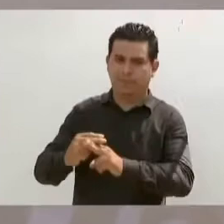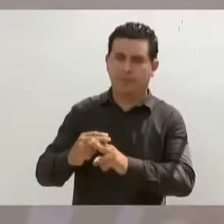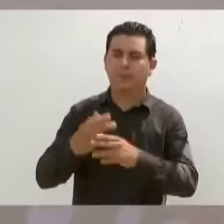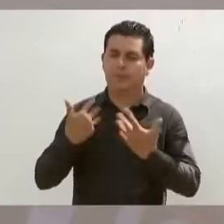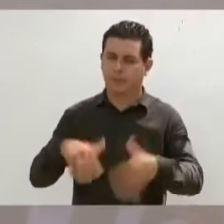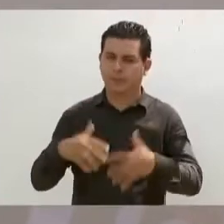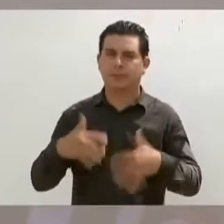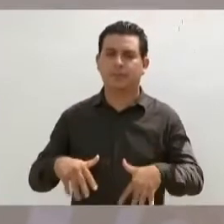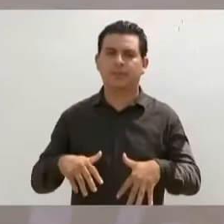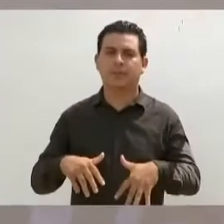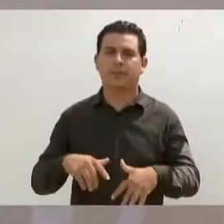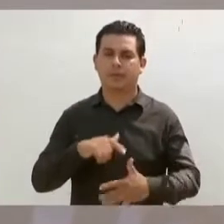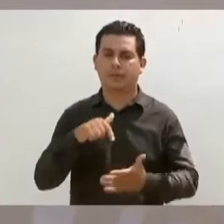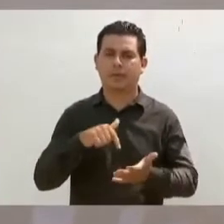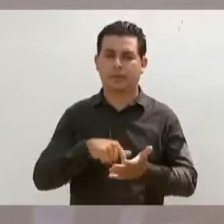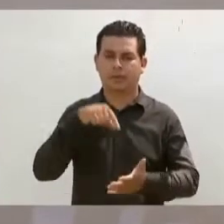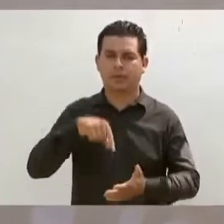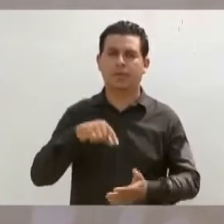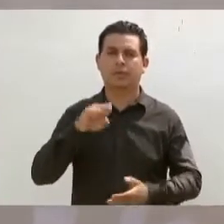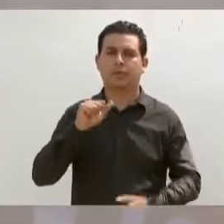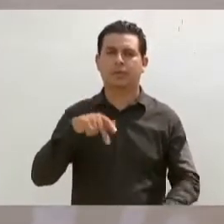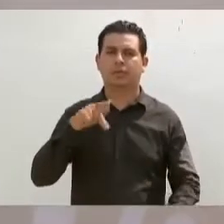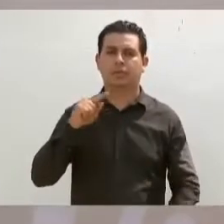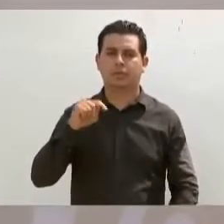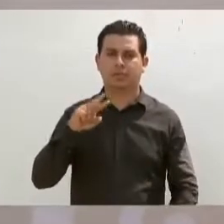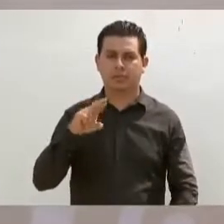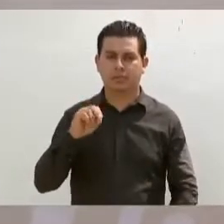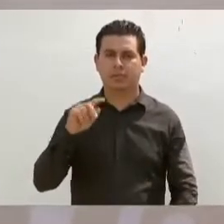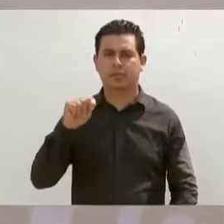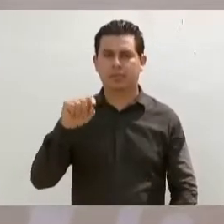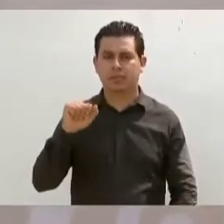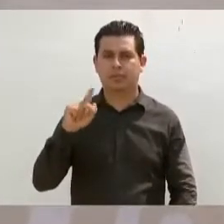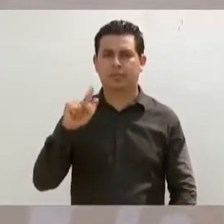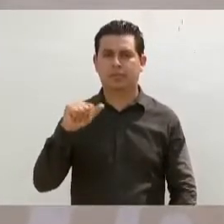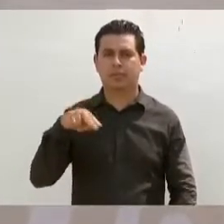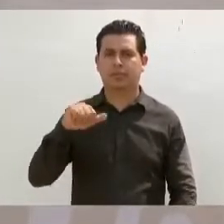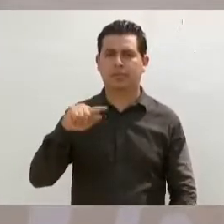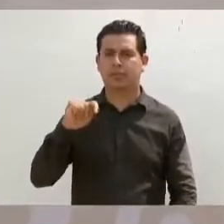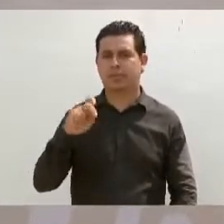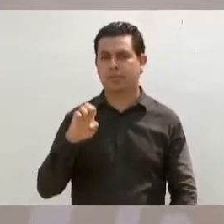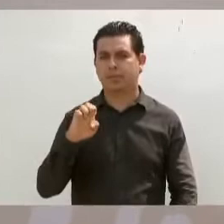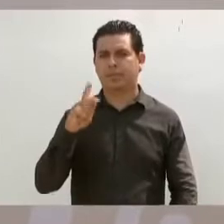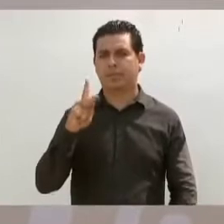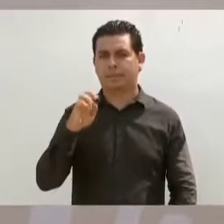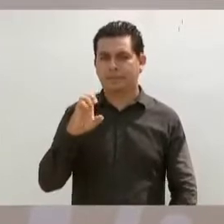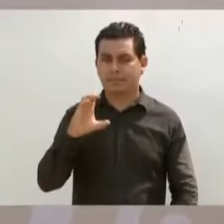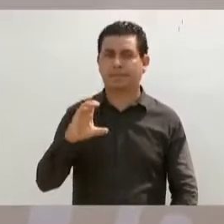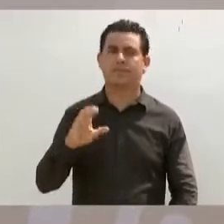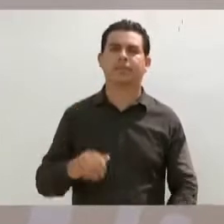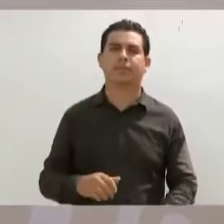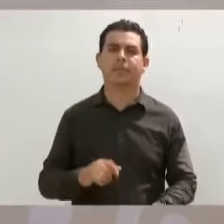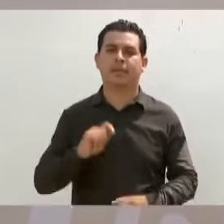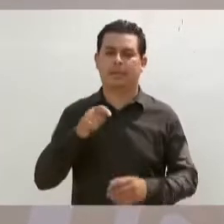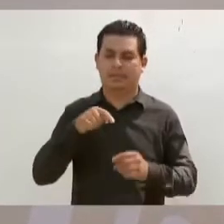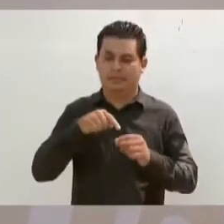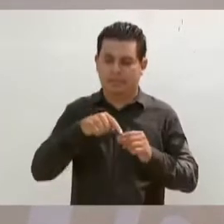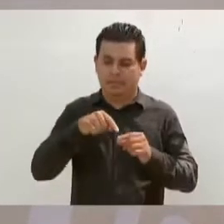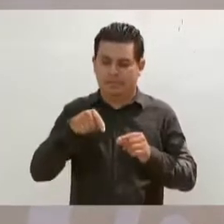a San Pedro, Tapanatepec. Puerta de entrada de Oaxaca.